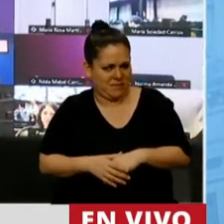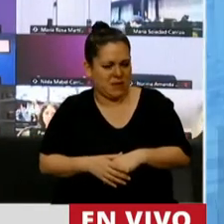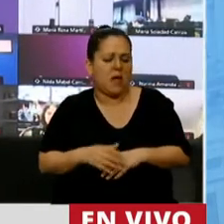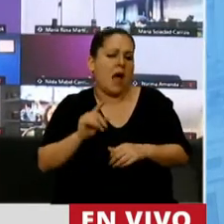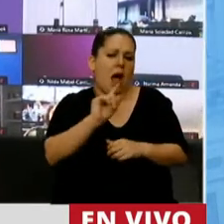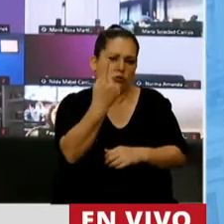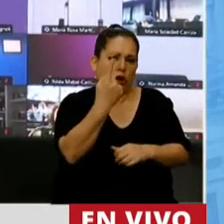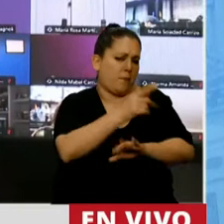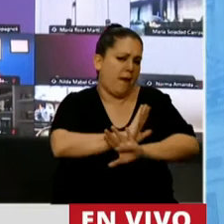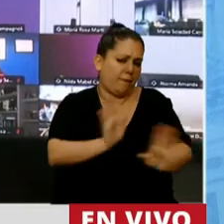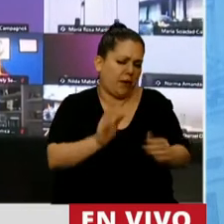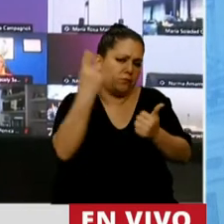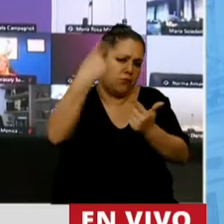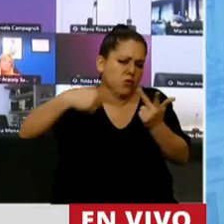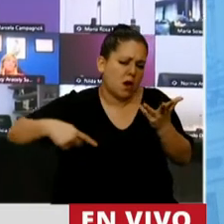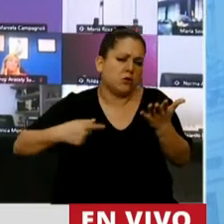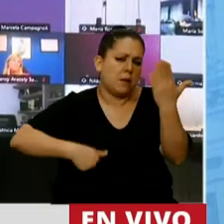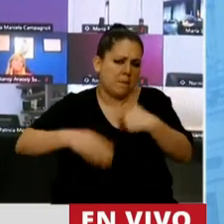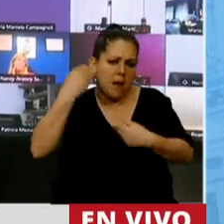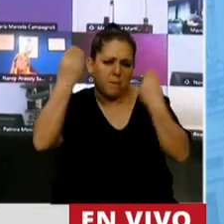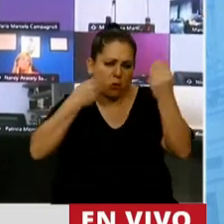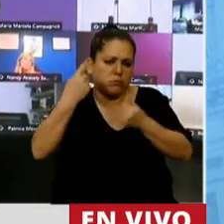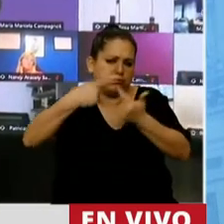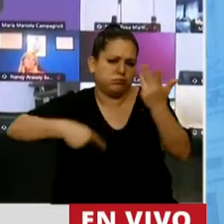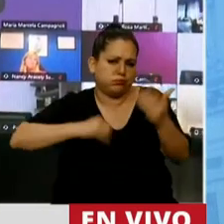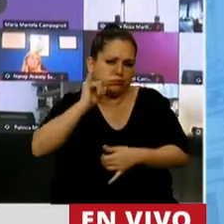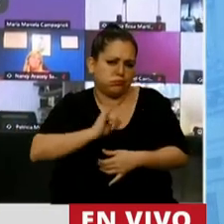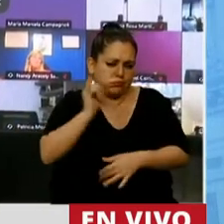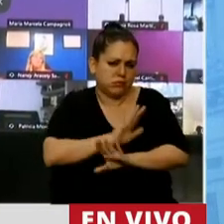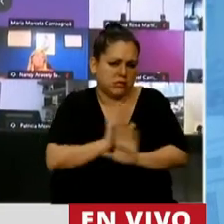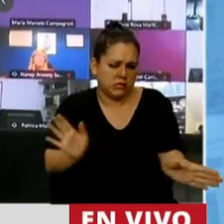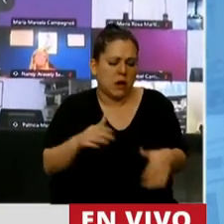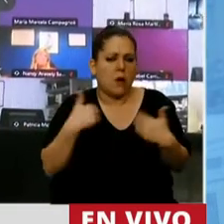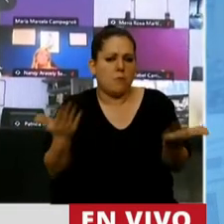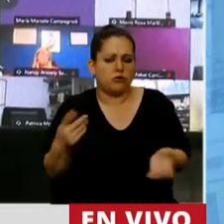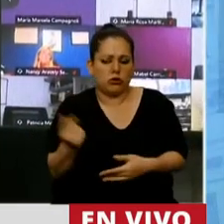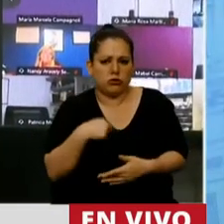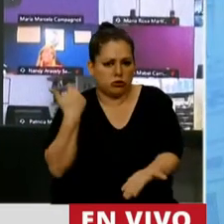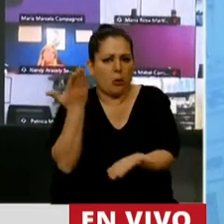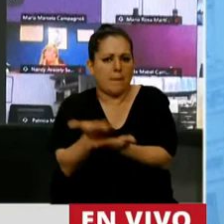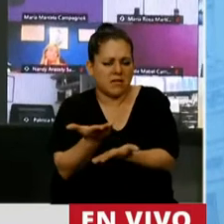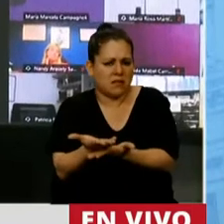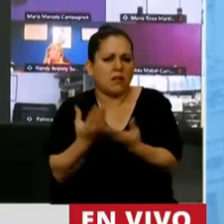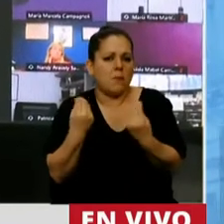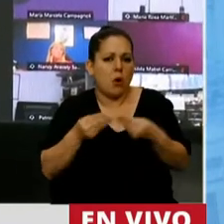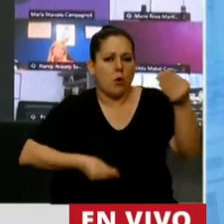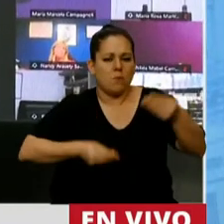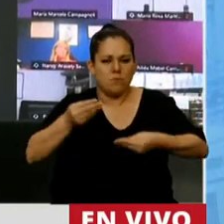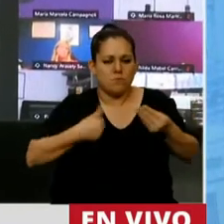cuestiones ya preocupantes, como se dijeron. Por eso nosotros presentamos el proyecto